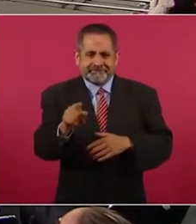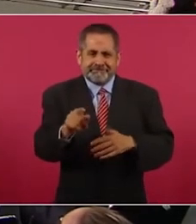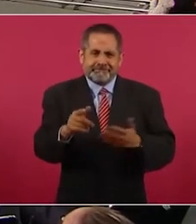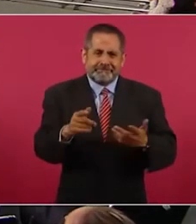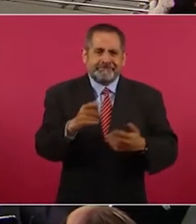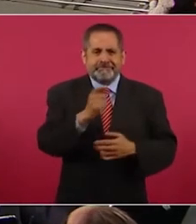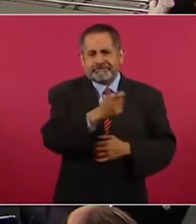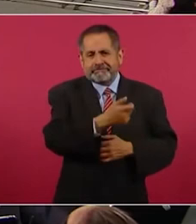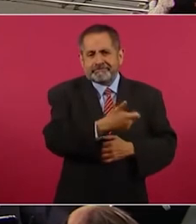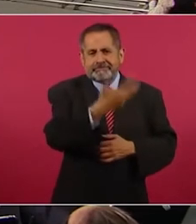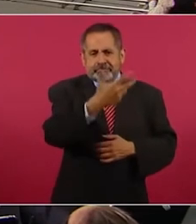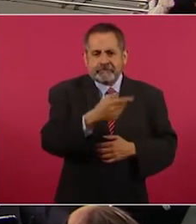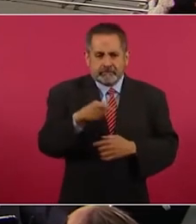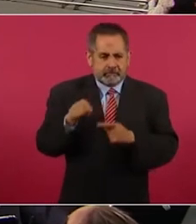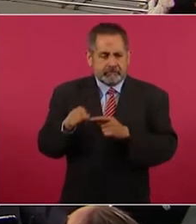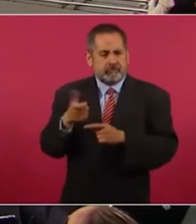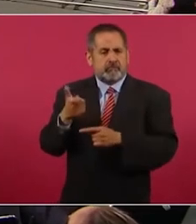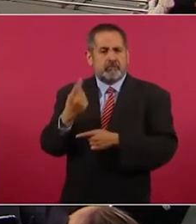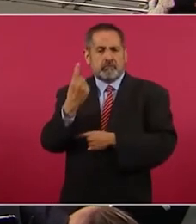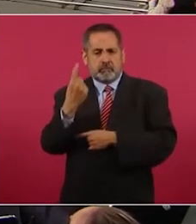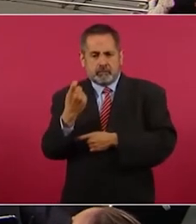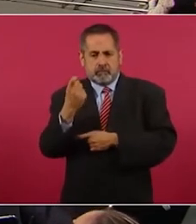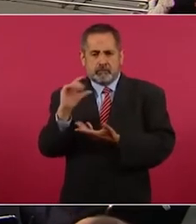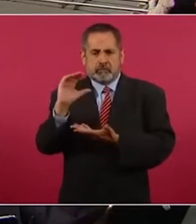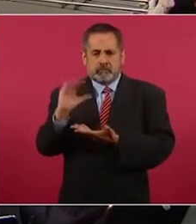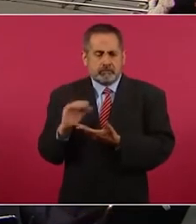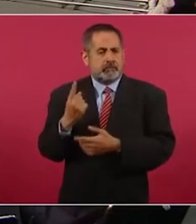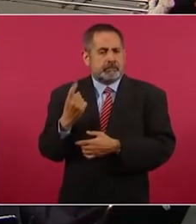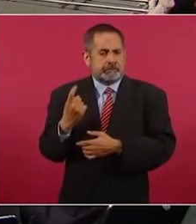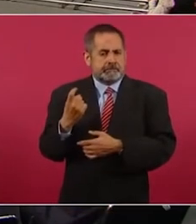Es más de un peso En la regular